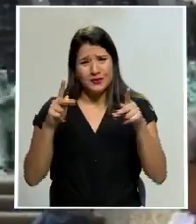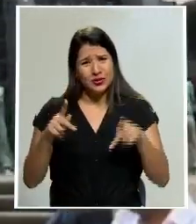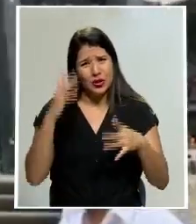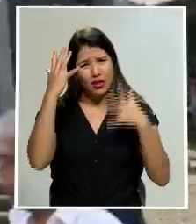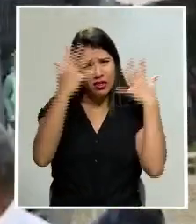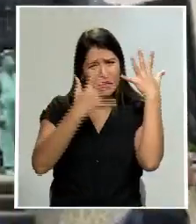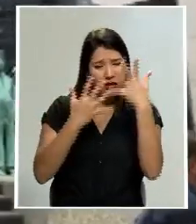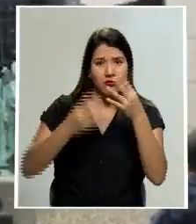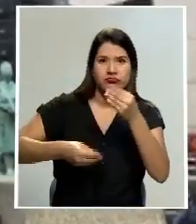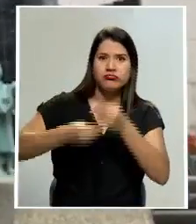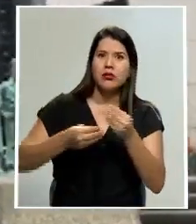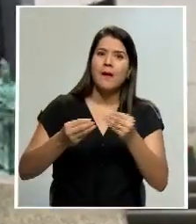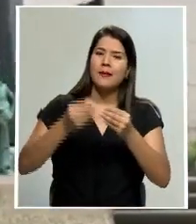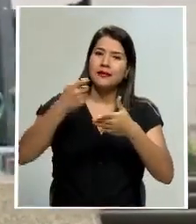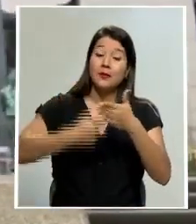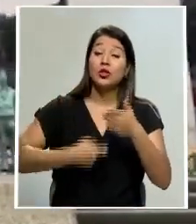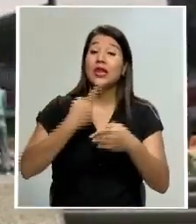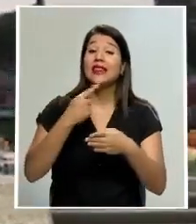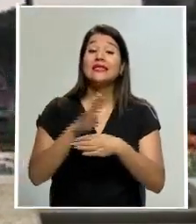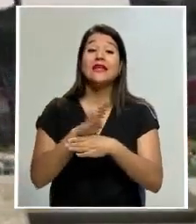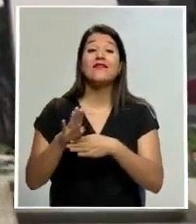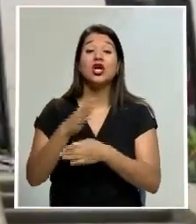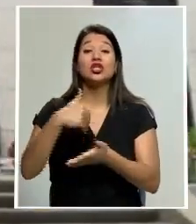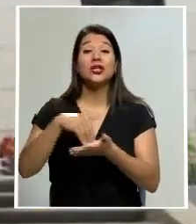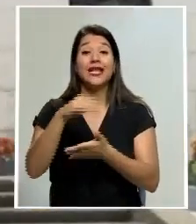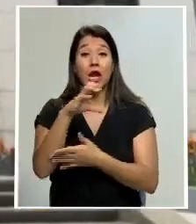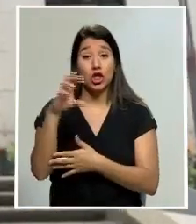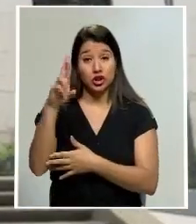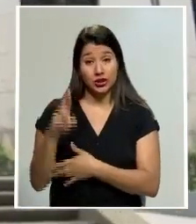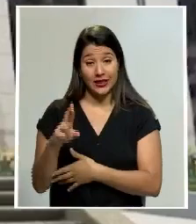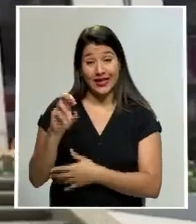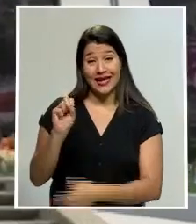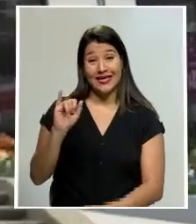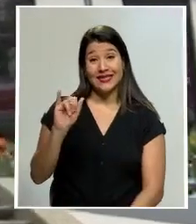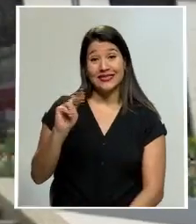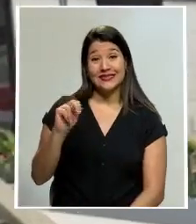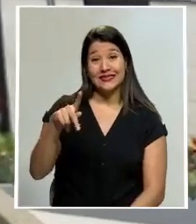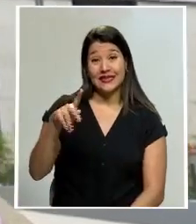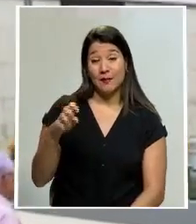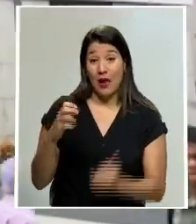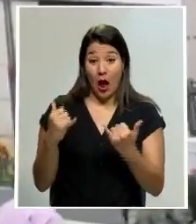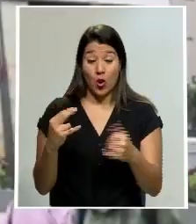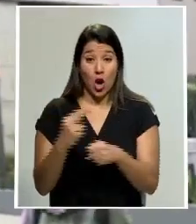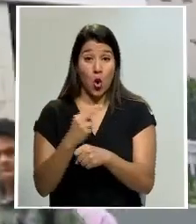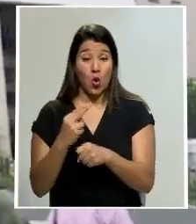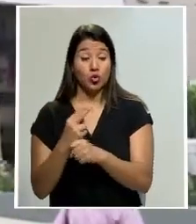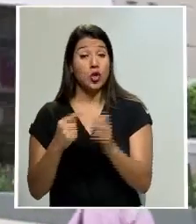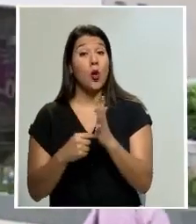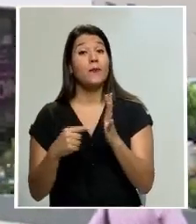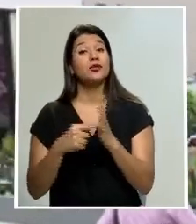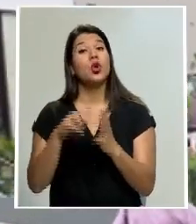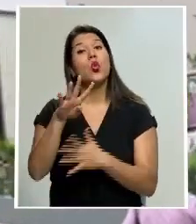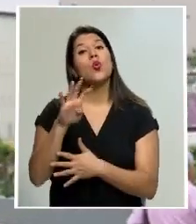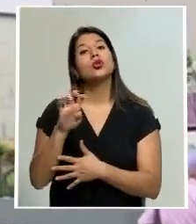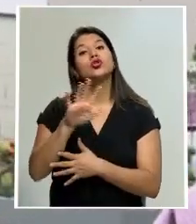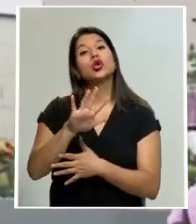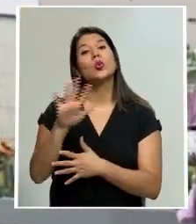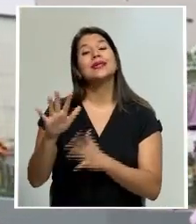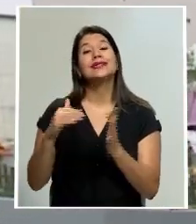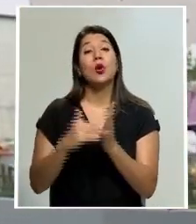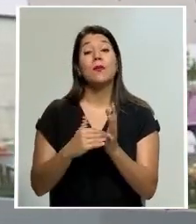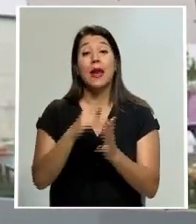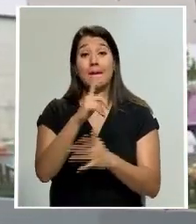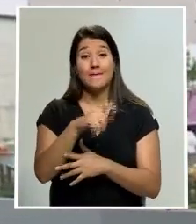Según datos del Banco Central de Costa Rica, SINPE móvil es utilizado actualmente por más de 1.455.000